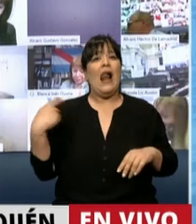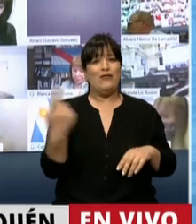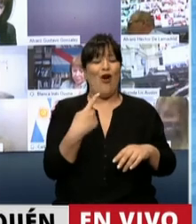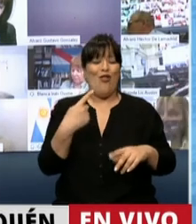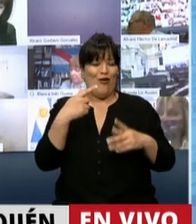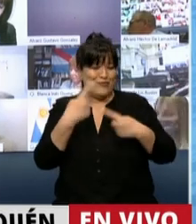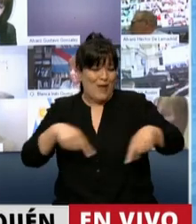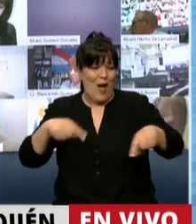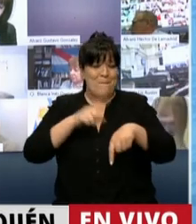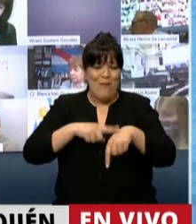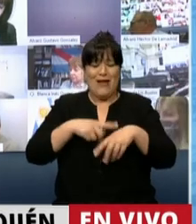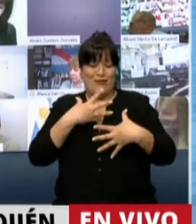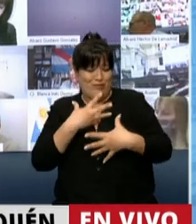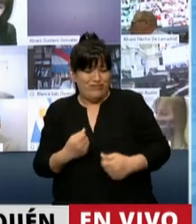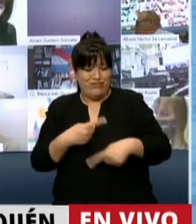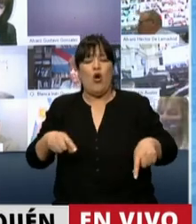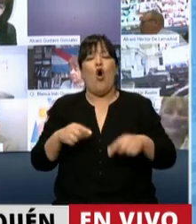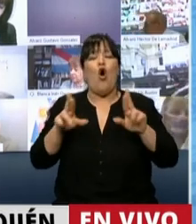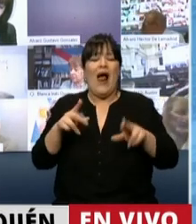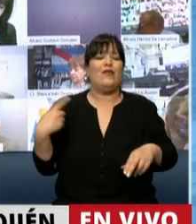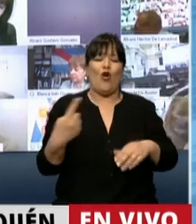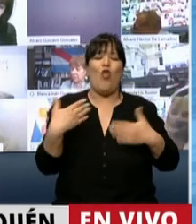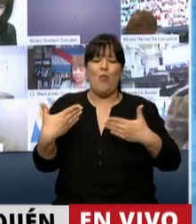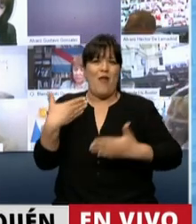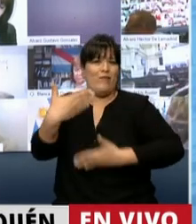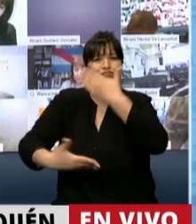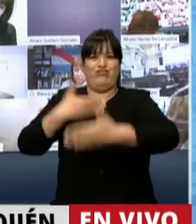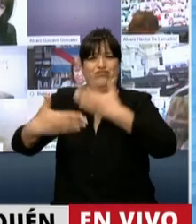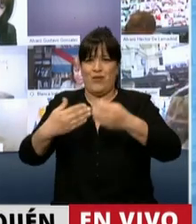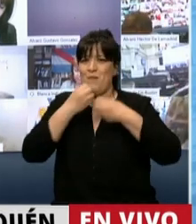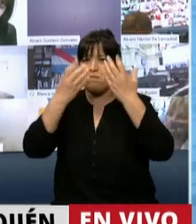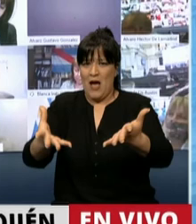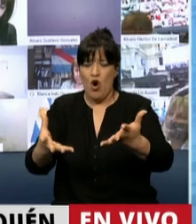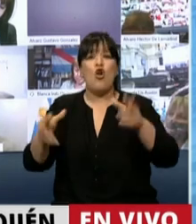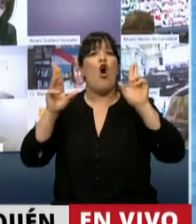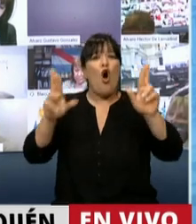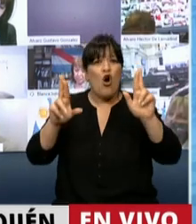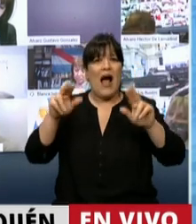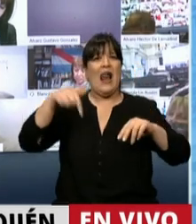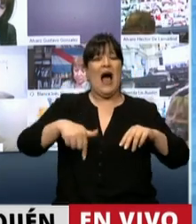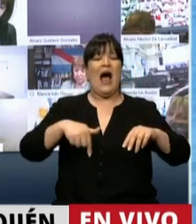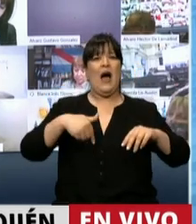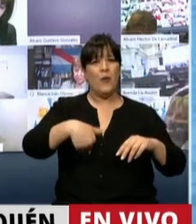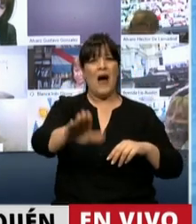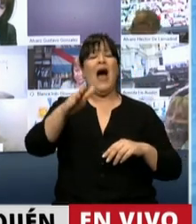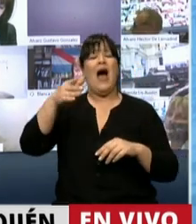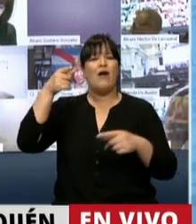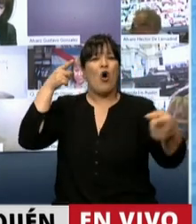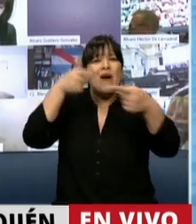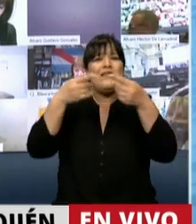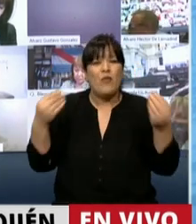normalidad. Ojalá podamos poner en agenda temas estructurales como una salud pública